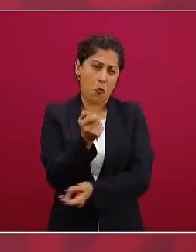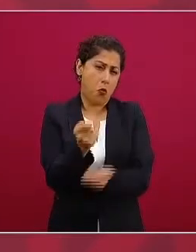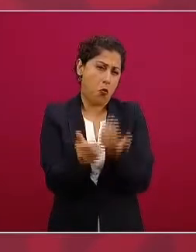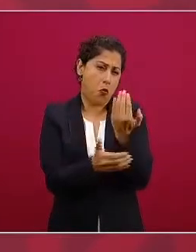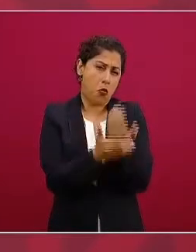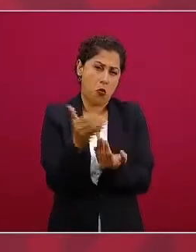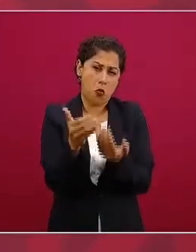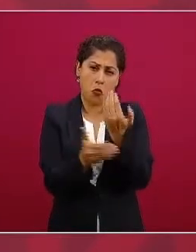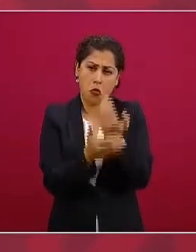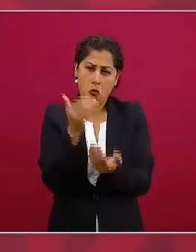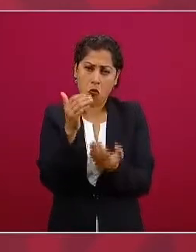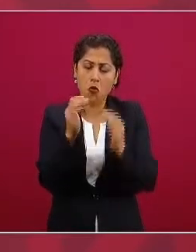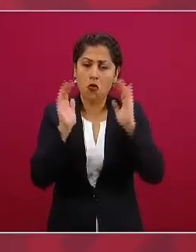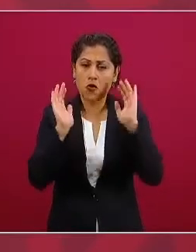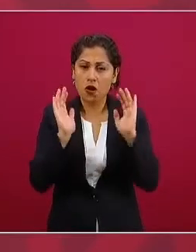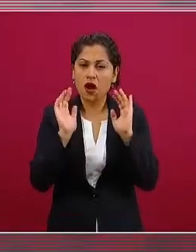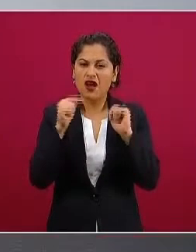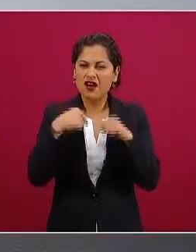creo que tres